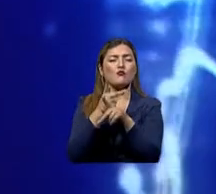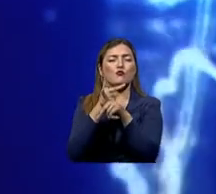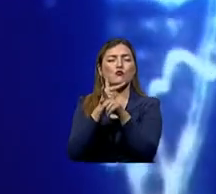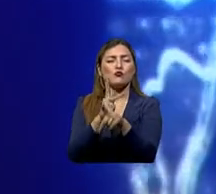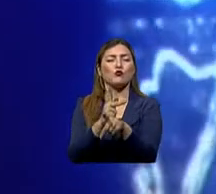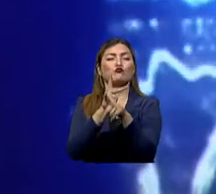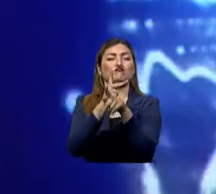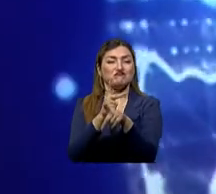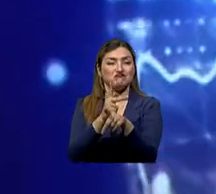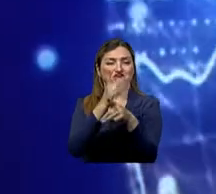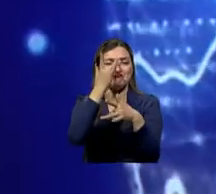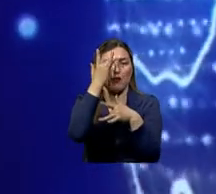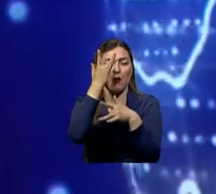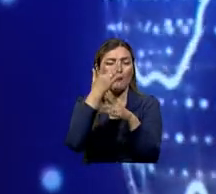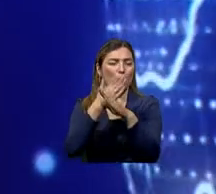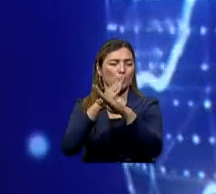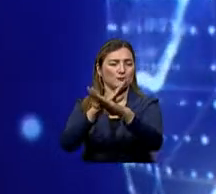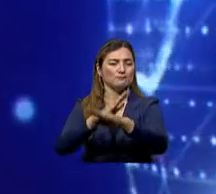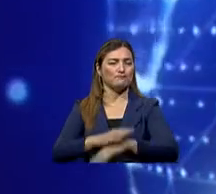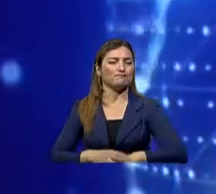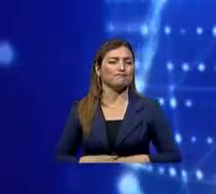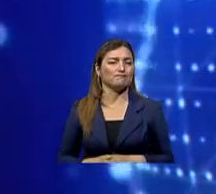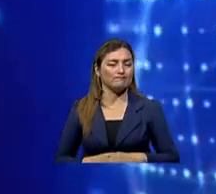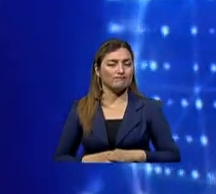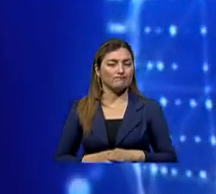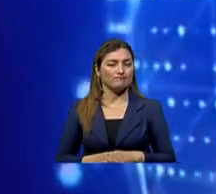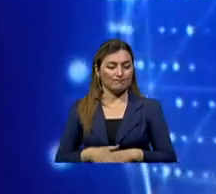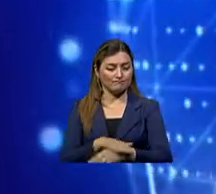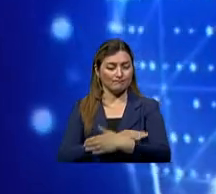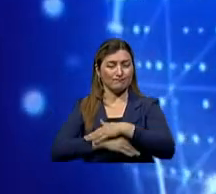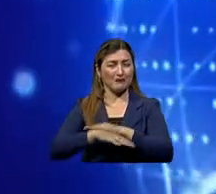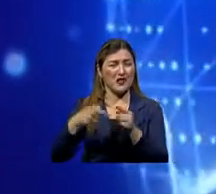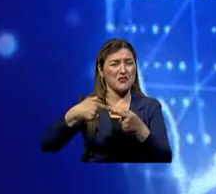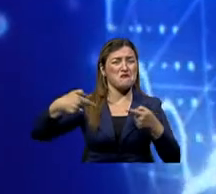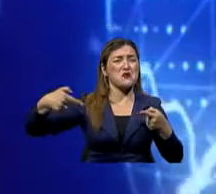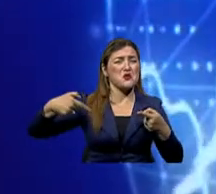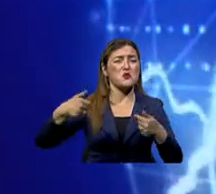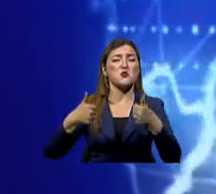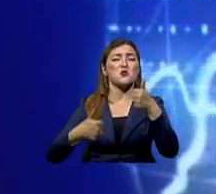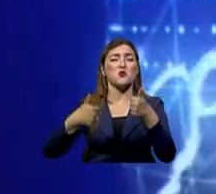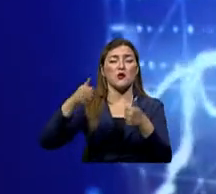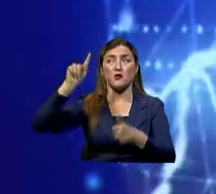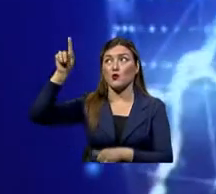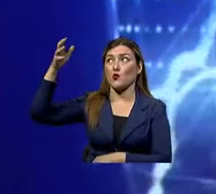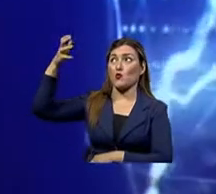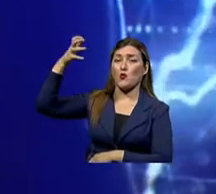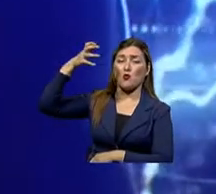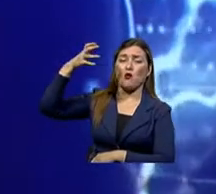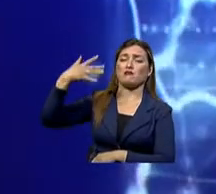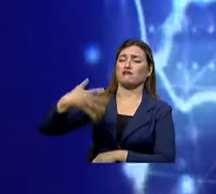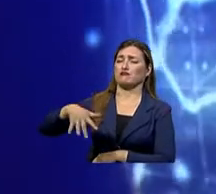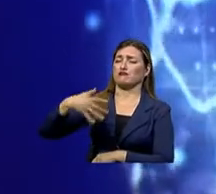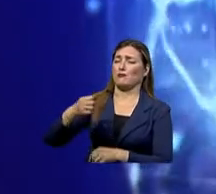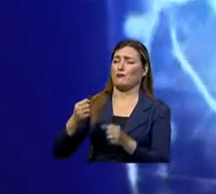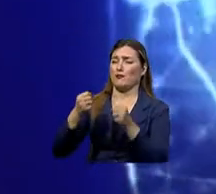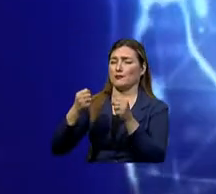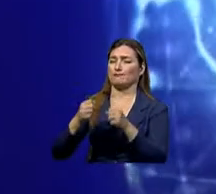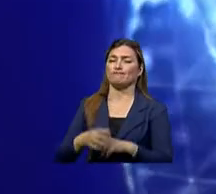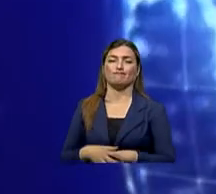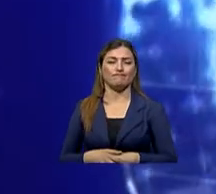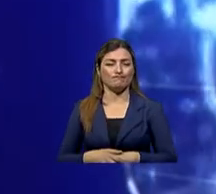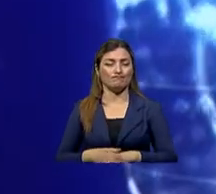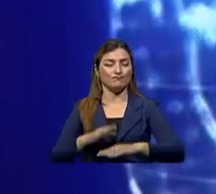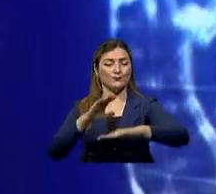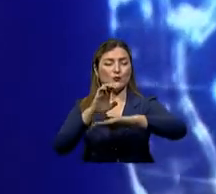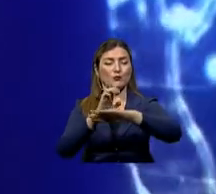nos cubre de muchas enfermedades? Pero también sabían que sus enemigos principales son los rayos UV y la alta exposición al sol. En